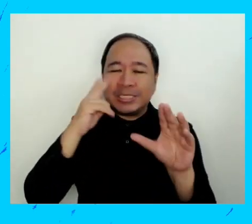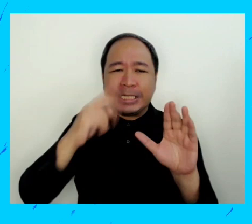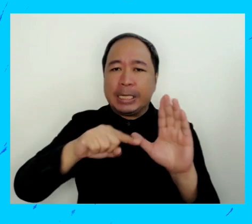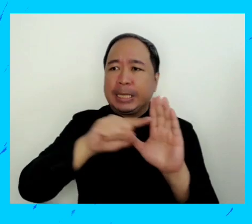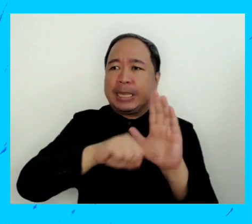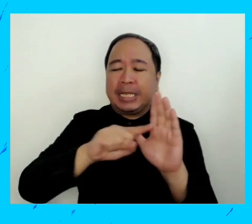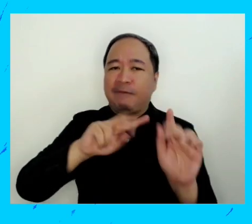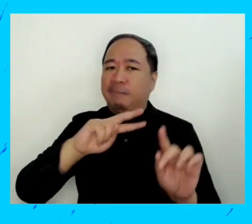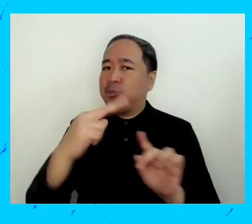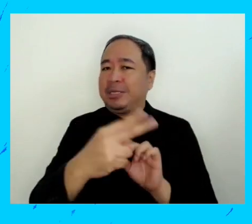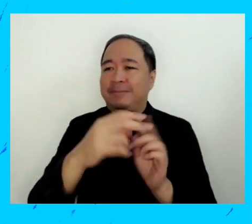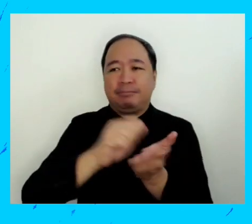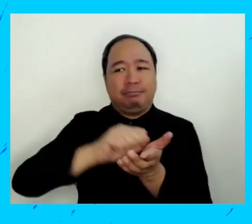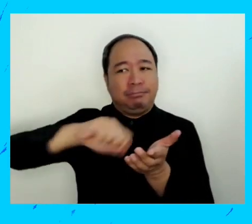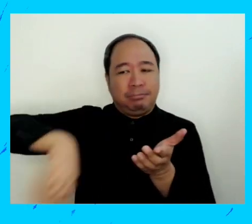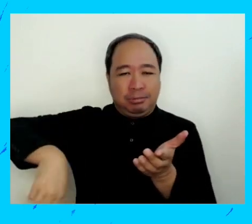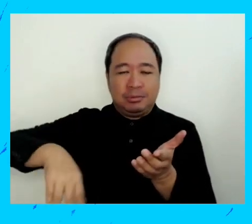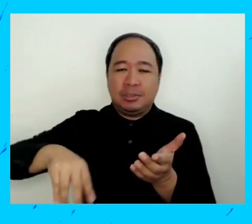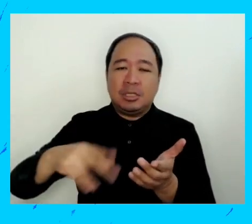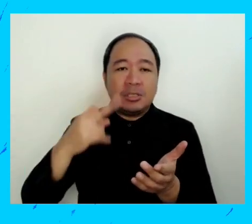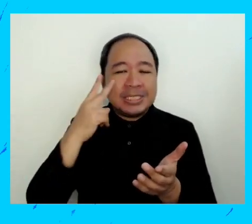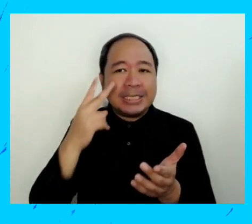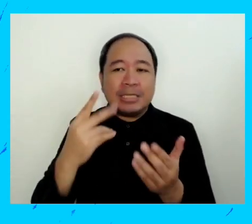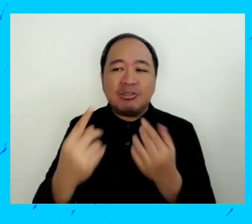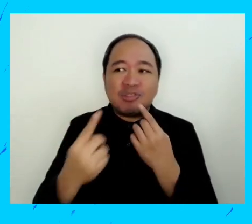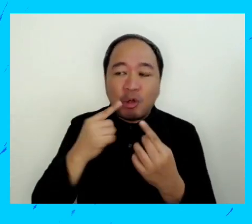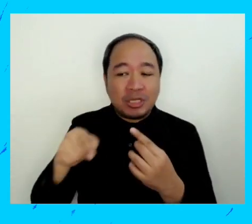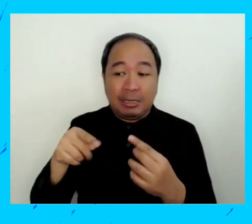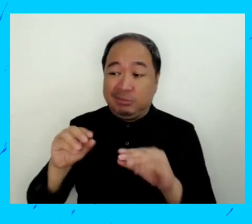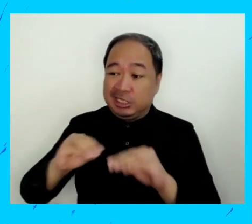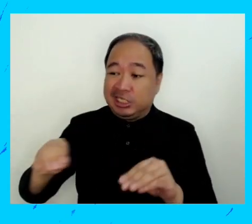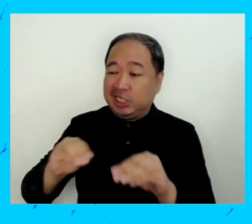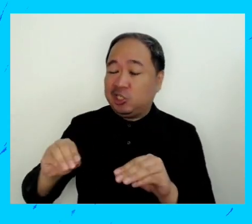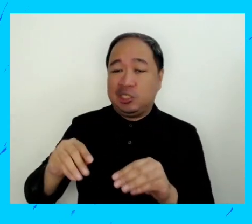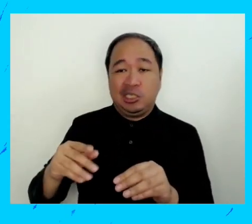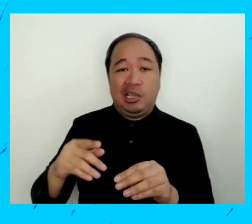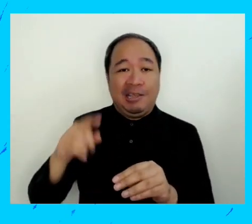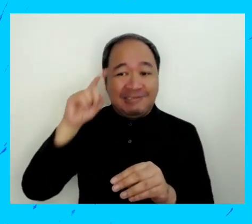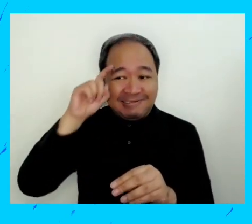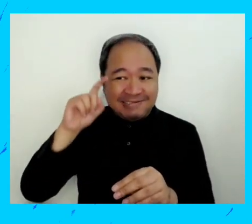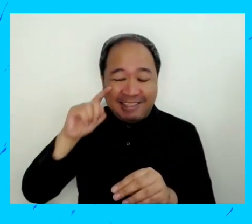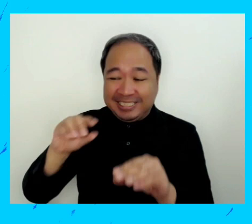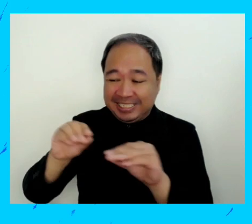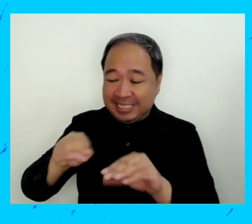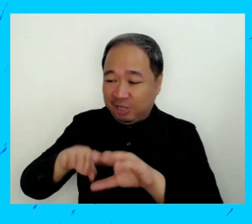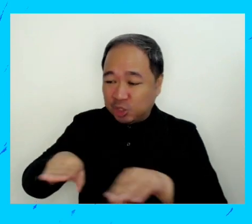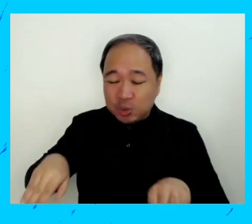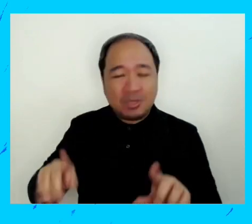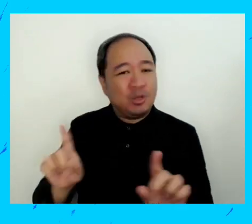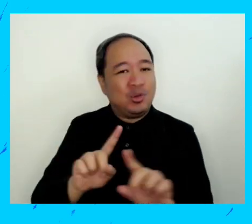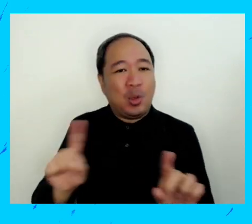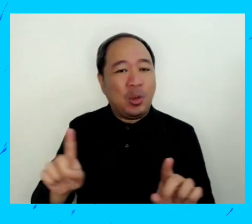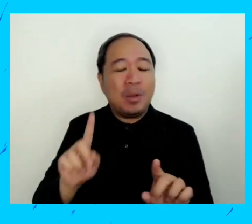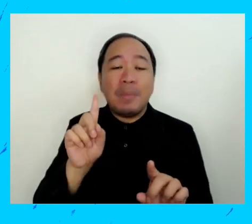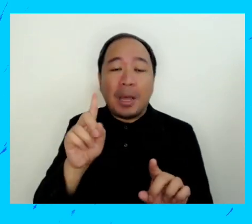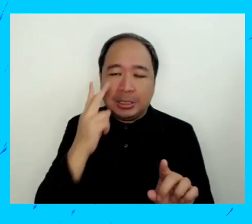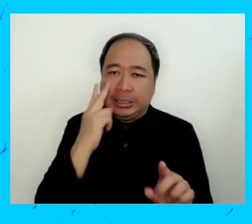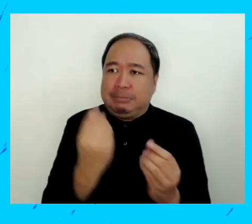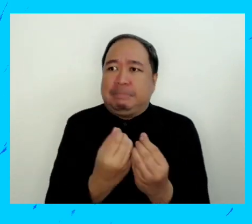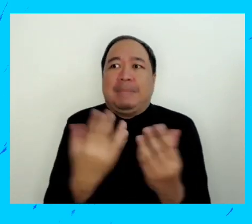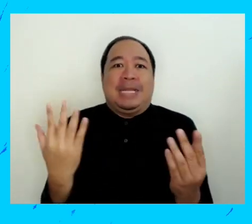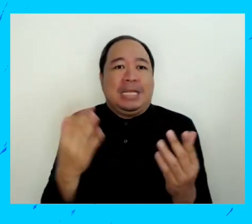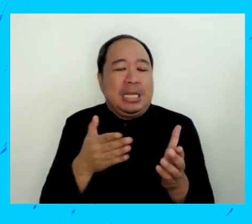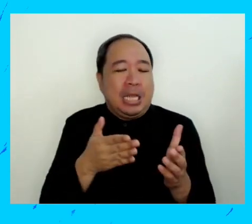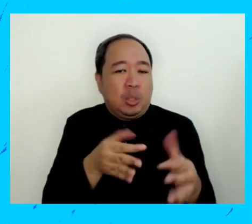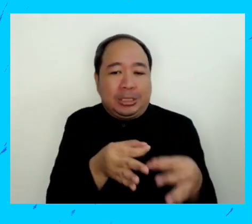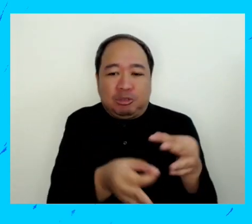a remover estos perjuicios. No, ah, están hablando sobre sexo a los niños de la escuela. Eso no